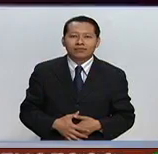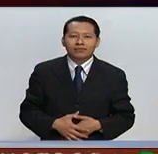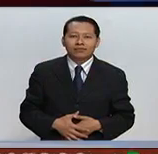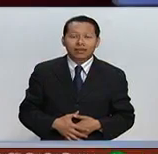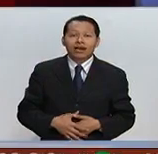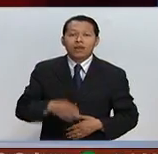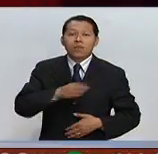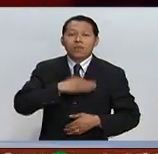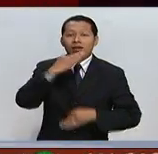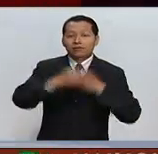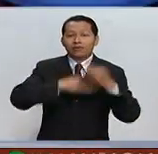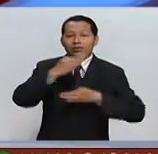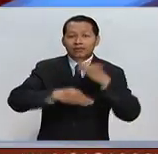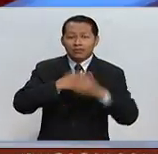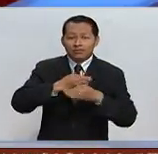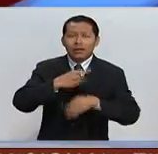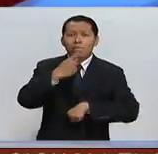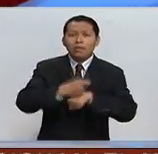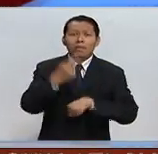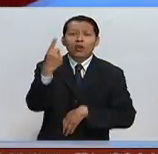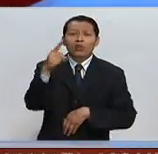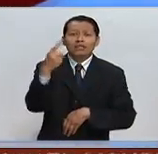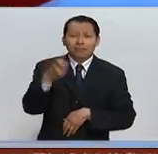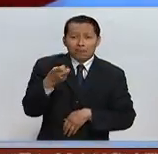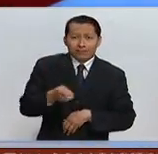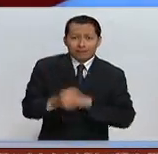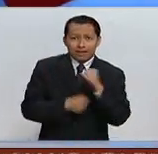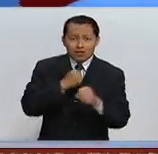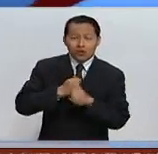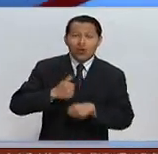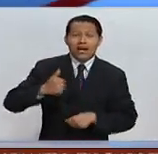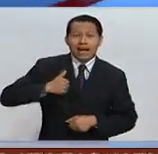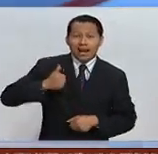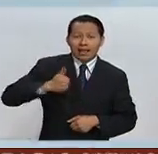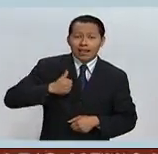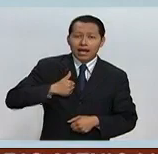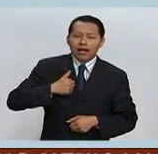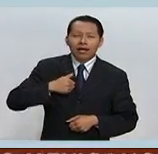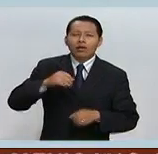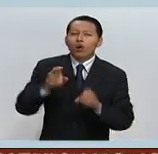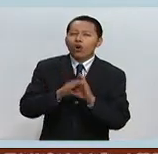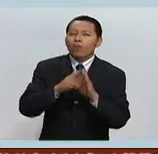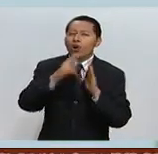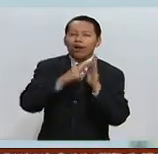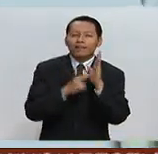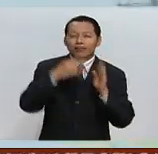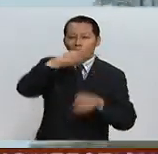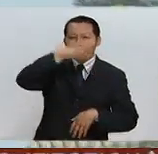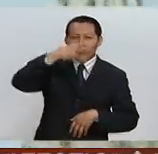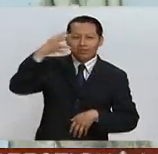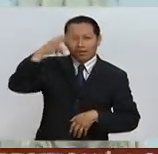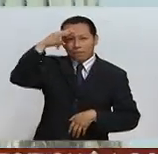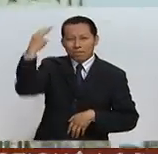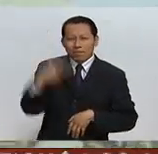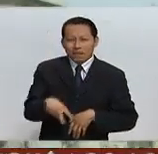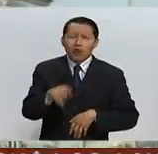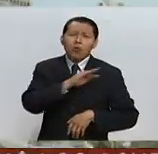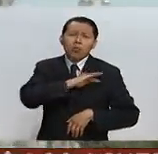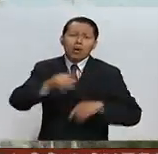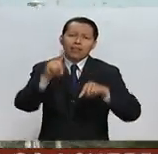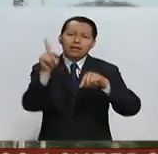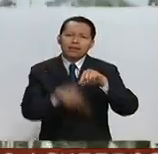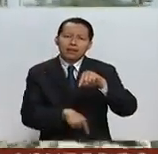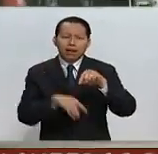Buenas noticias. partir del 1 de diciembre de este año, Canadá podría eliminar el requisito de visa para mexicanos según un